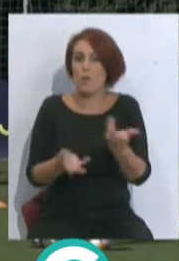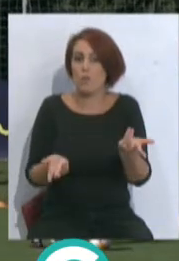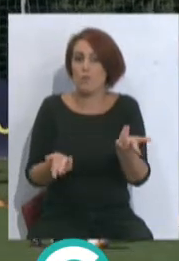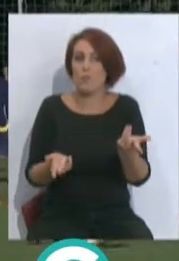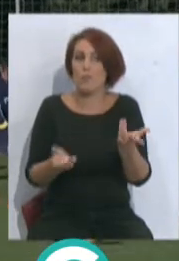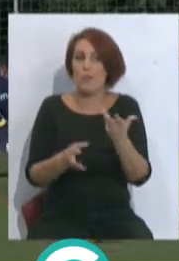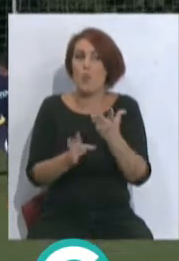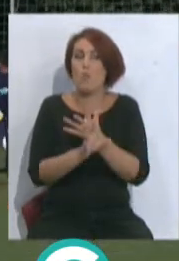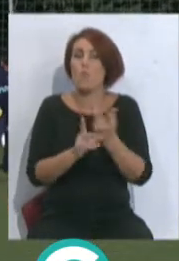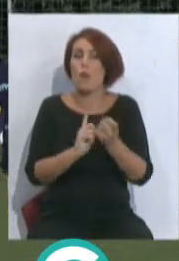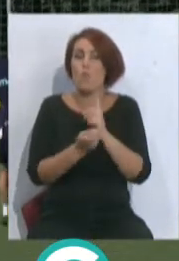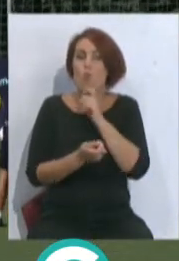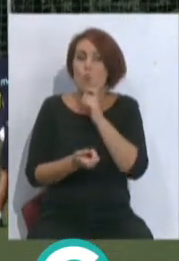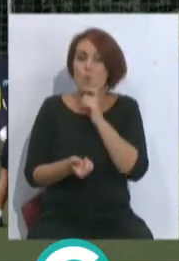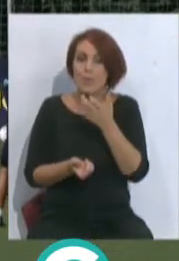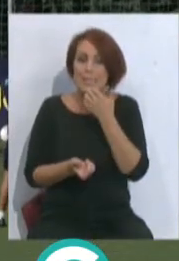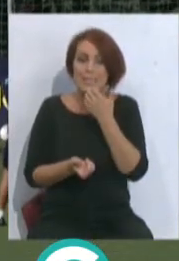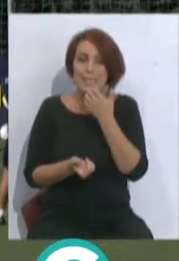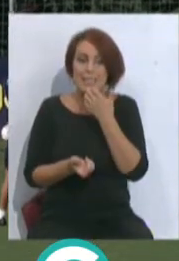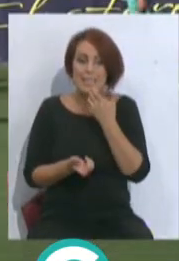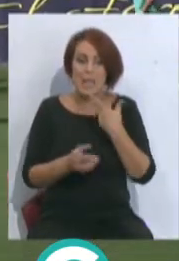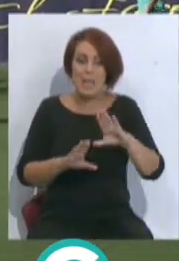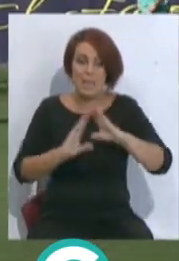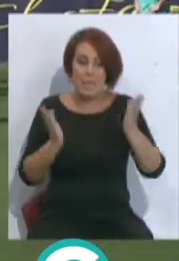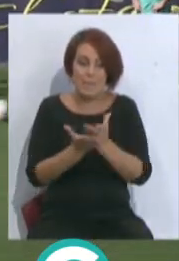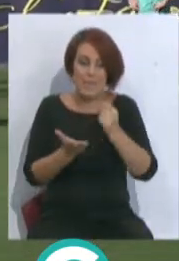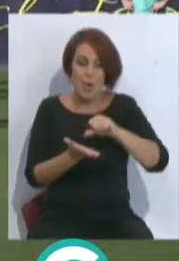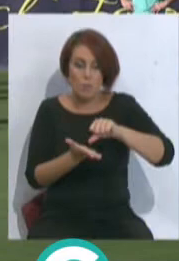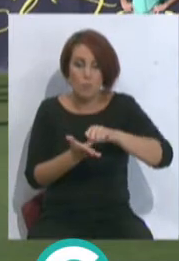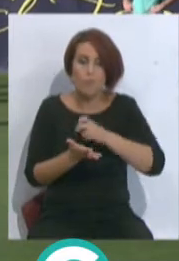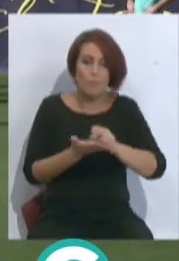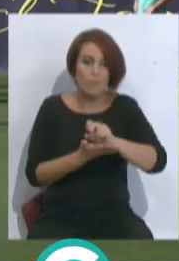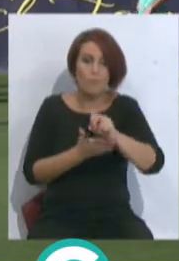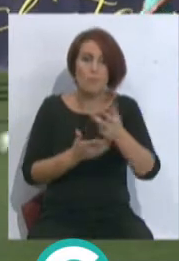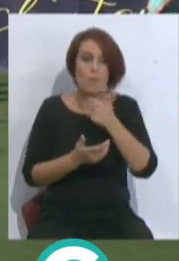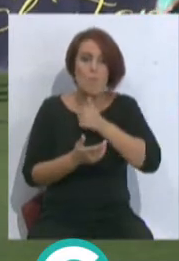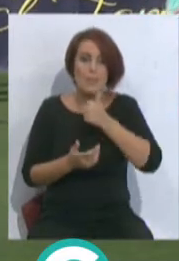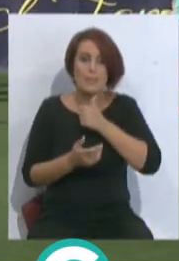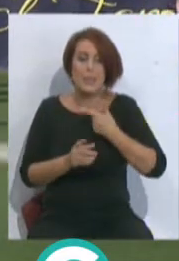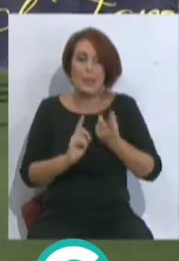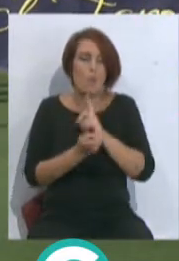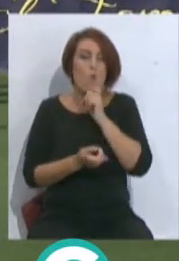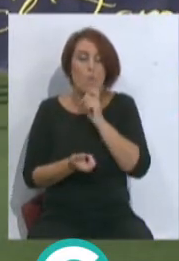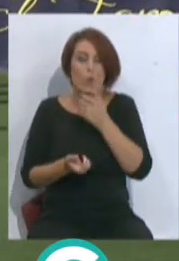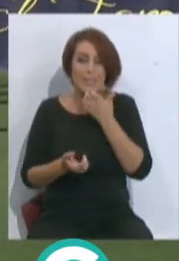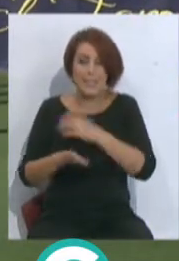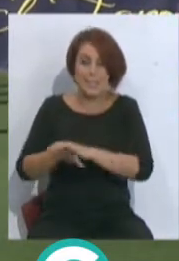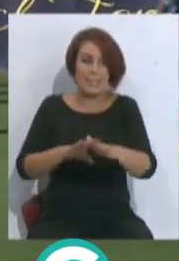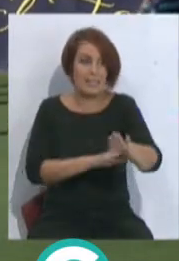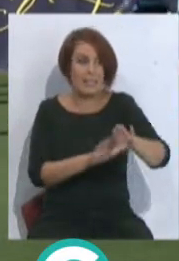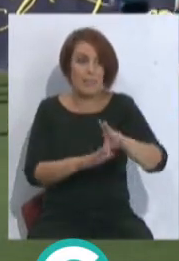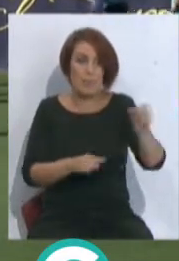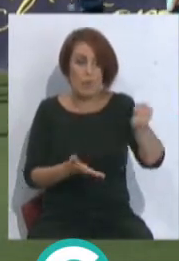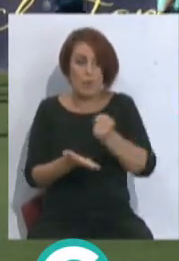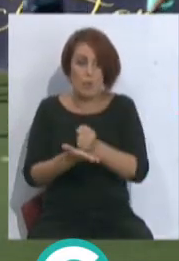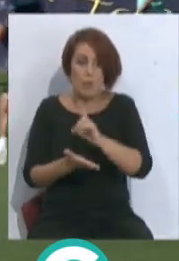juego? O si a ti no te trae un tío que en el centro del campo te toca la pelota, te la mantenga, ¿cómo voy a cambiar, picha? Si no te traigo los extremos que necesito porque sigo jugando a